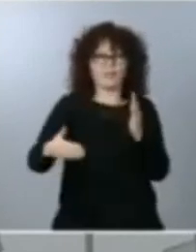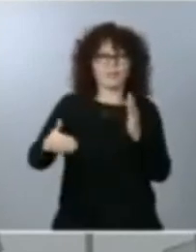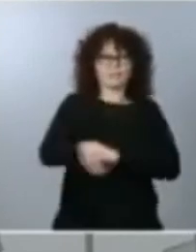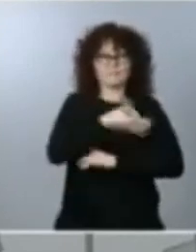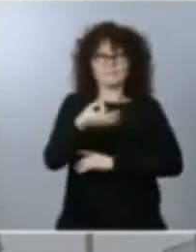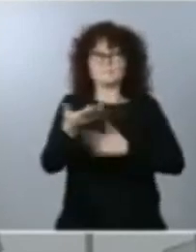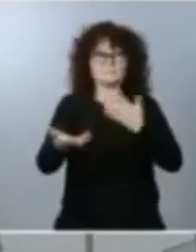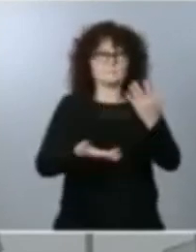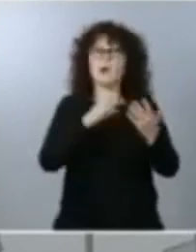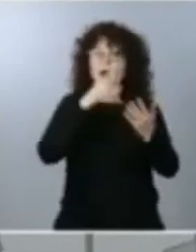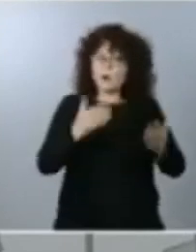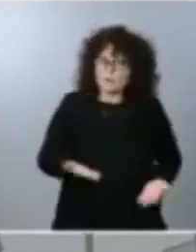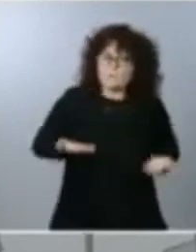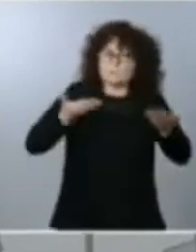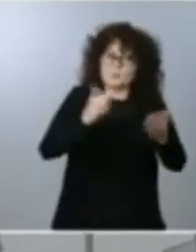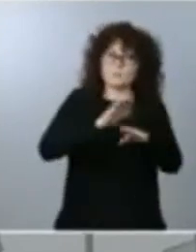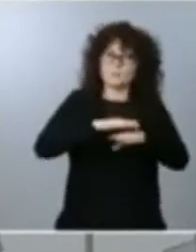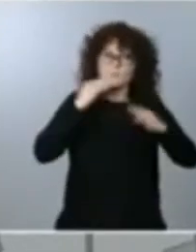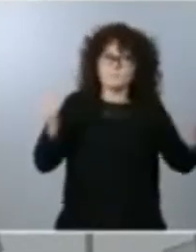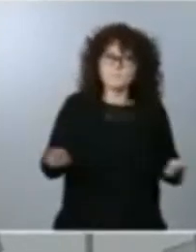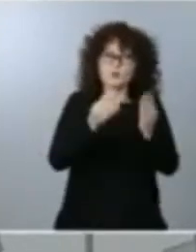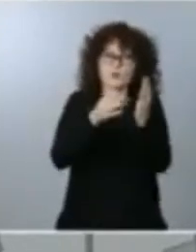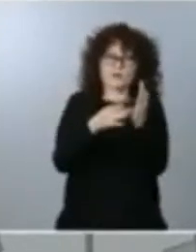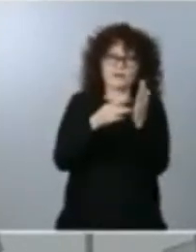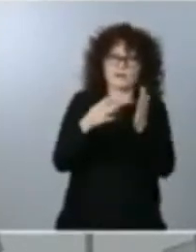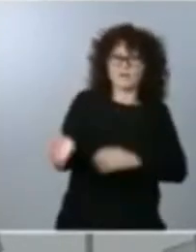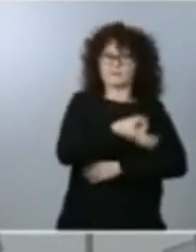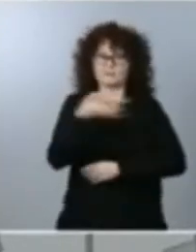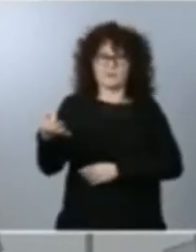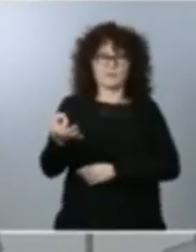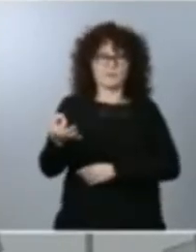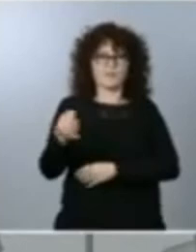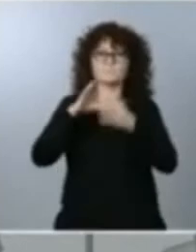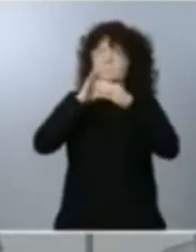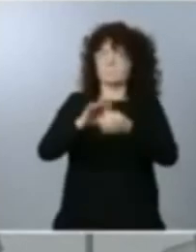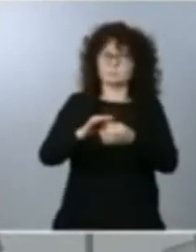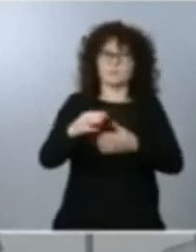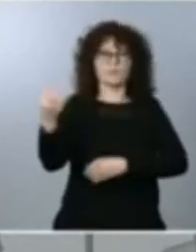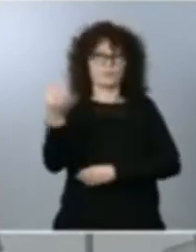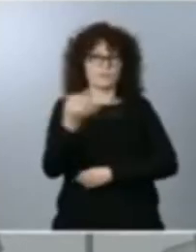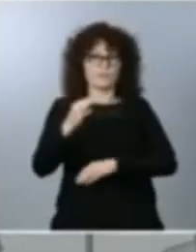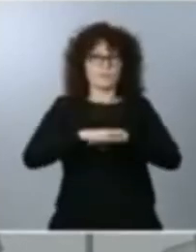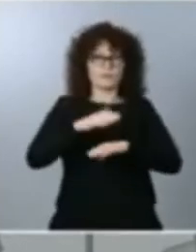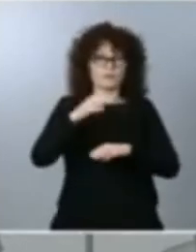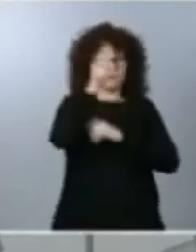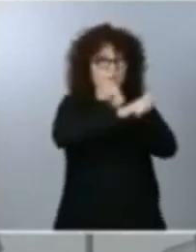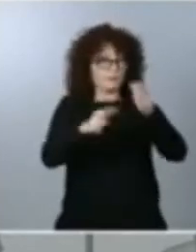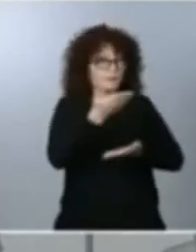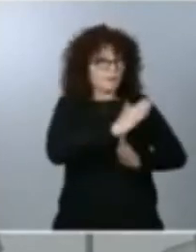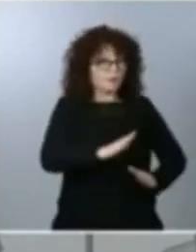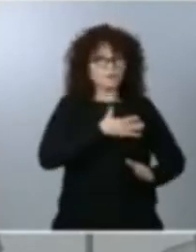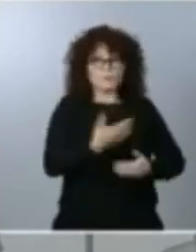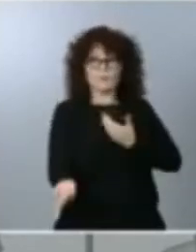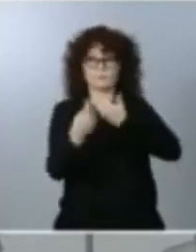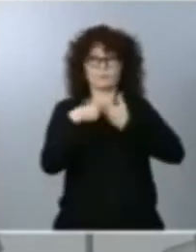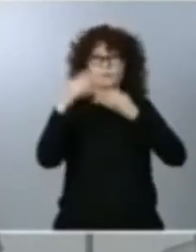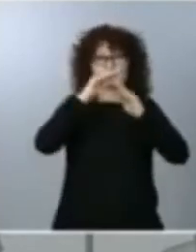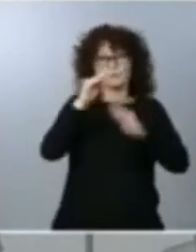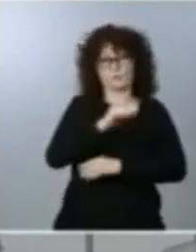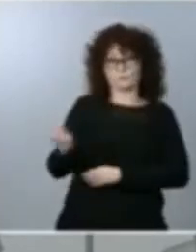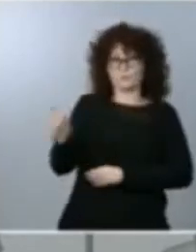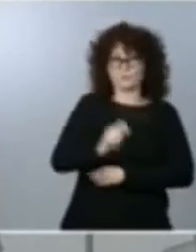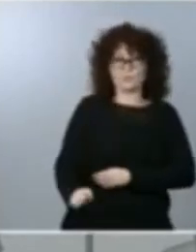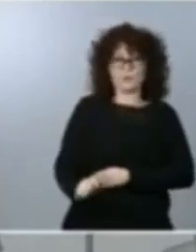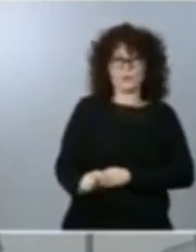necesitan precisamente para que nuestros hijos y nuestras hijas también se vean llamados a estudiar en la formación profesional solamente les doy un dato saben